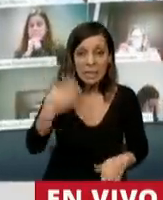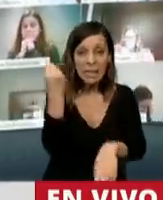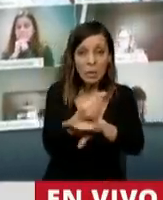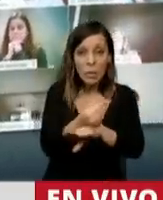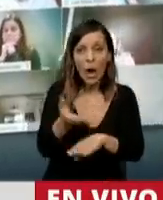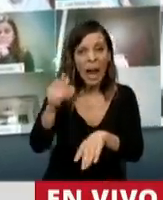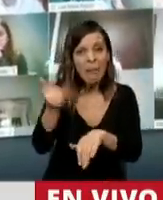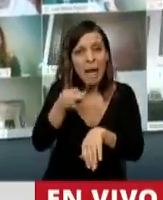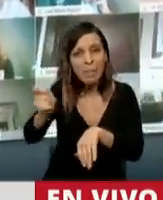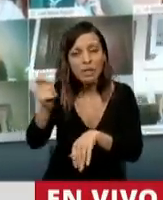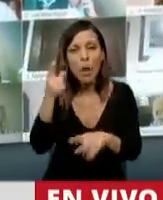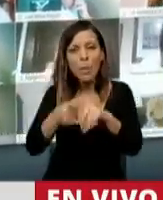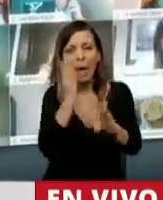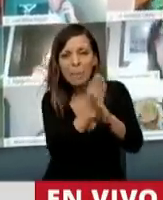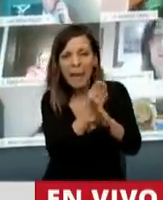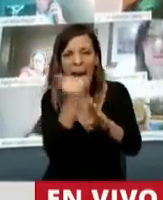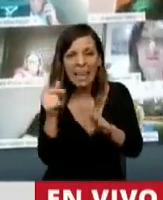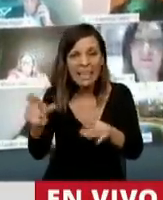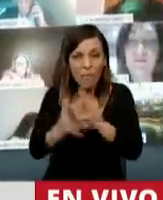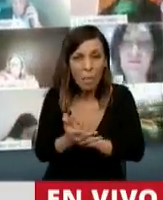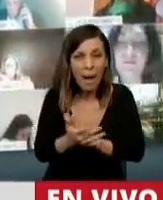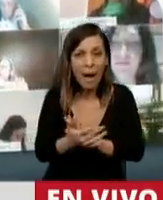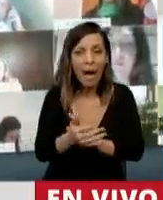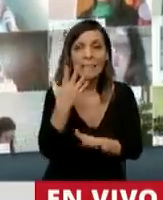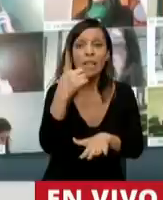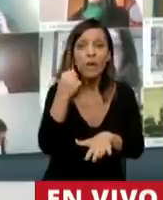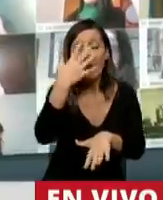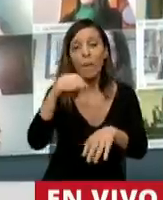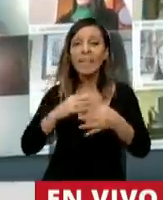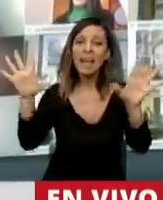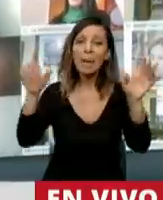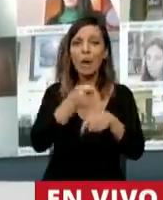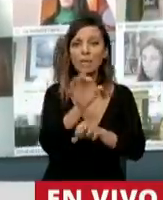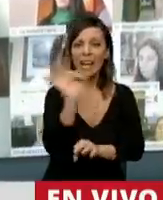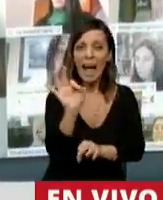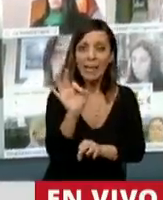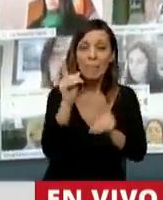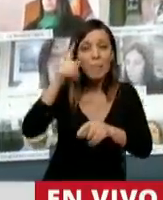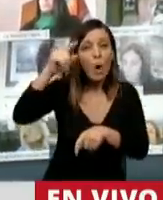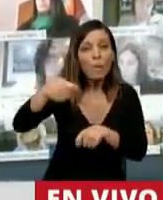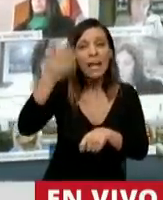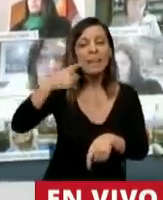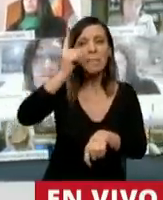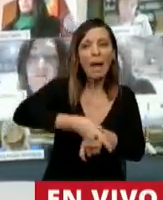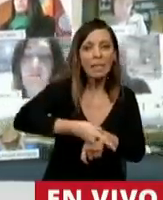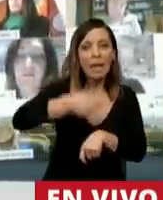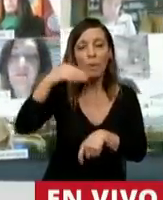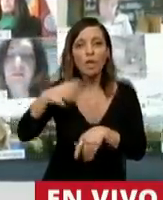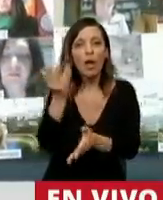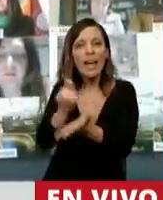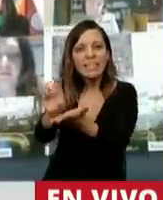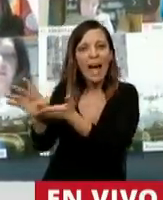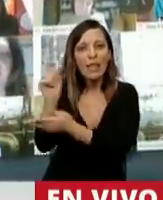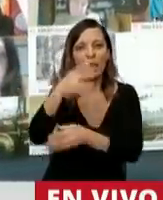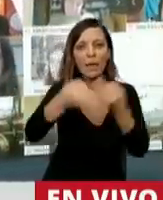procesado por escuchas y en los 5 días de asumirlo desprocesan. Y los jueces que lo habían procesado terminan todo fuera del sistema